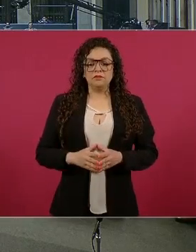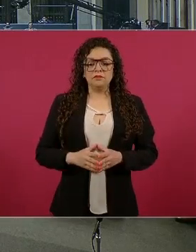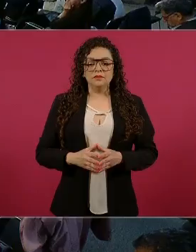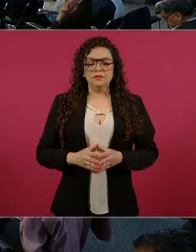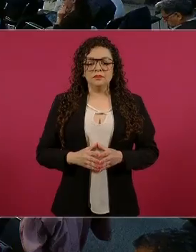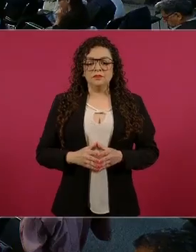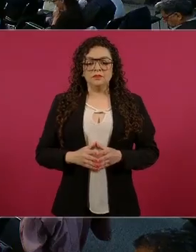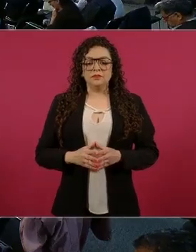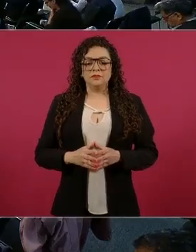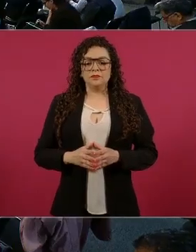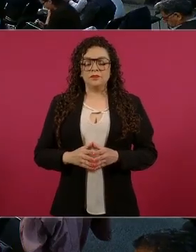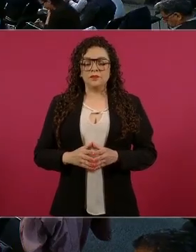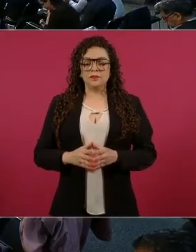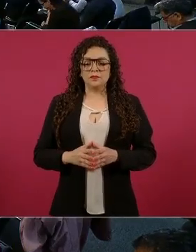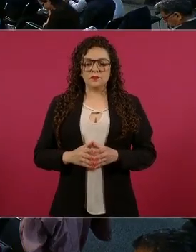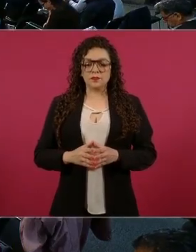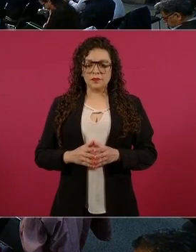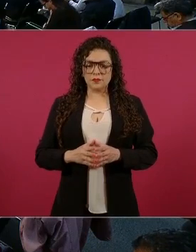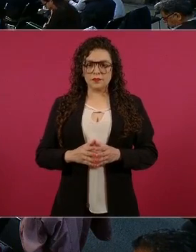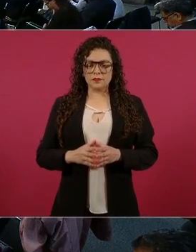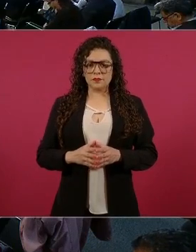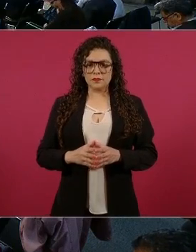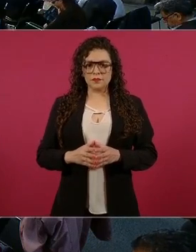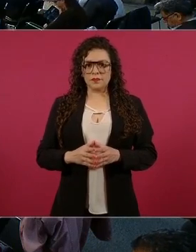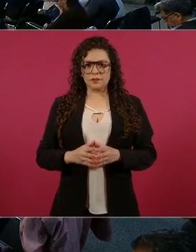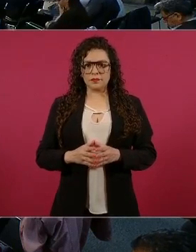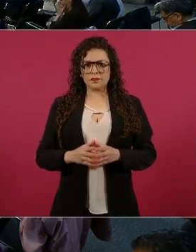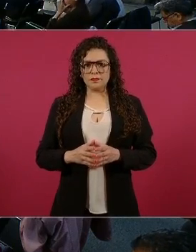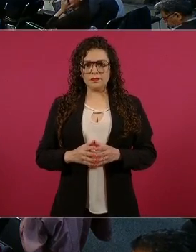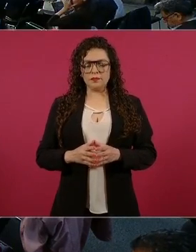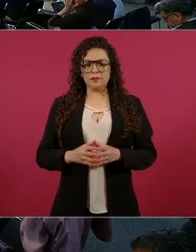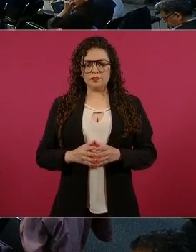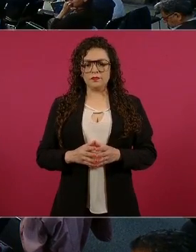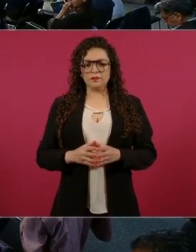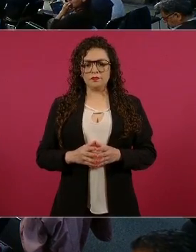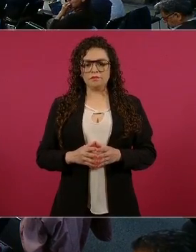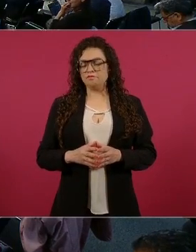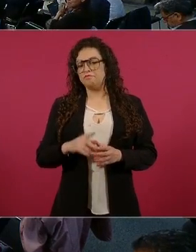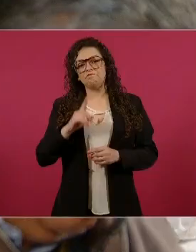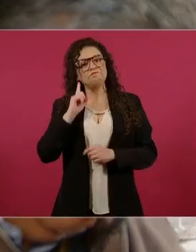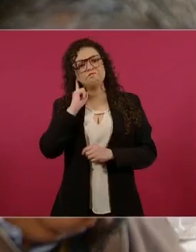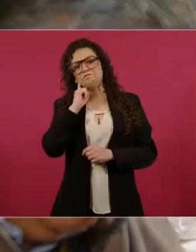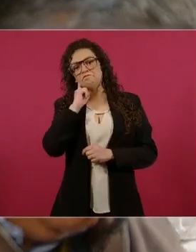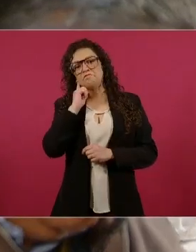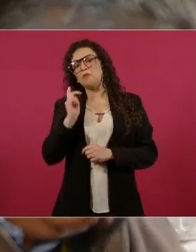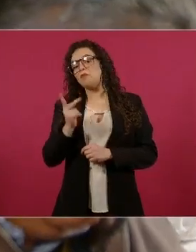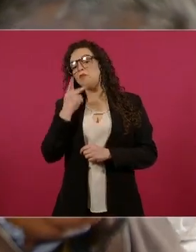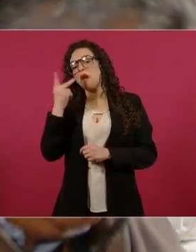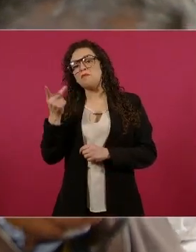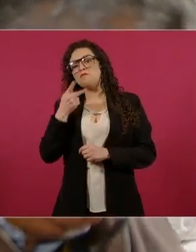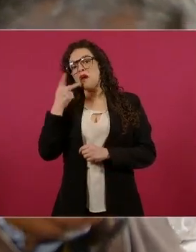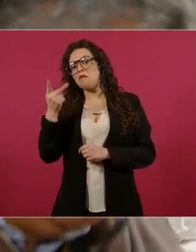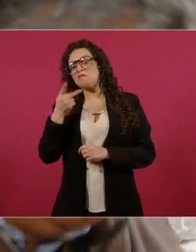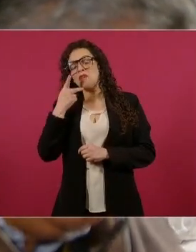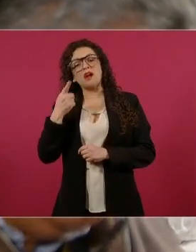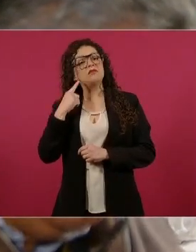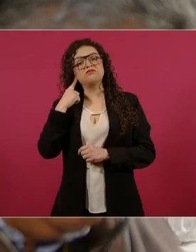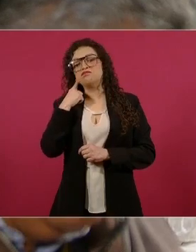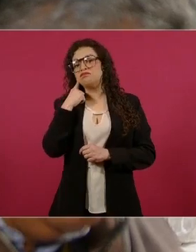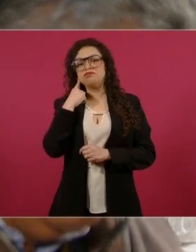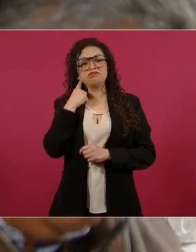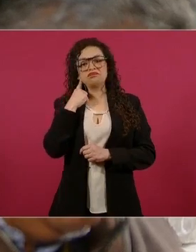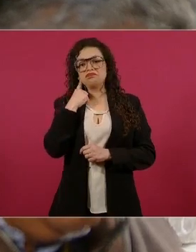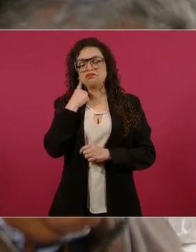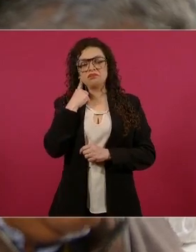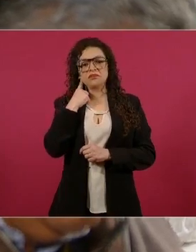inflación que ellos autorizaban que los trabajadores retiraran sus recursos. Pero esta situación no se replicó, por